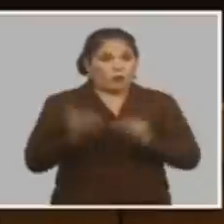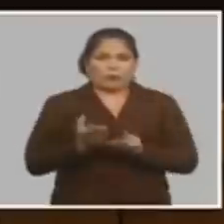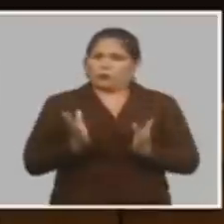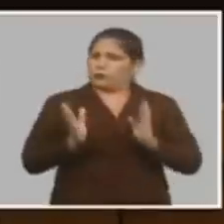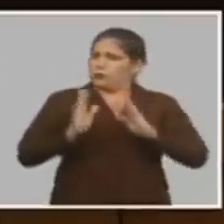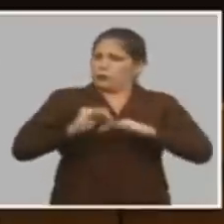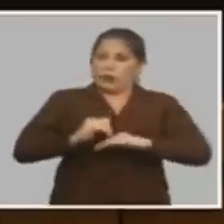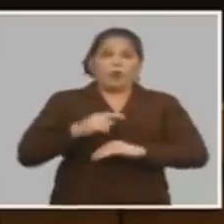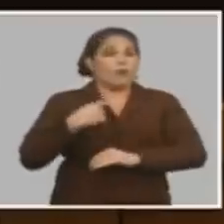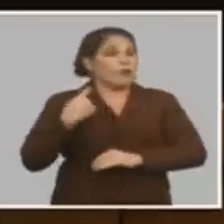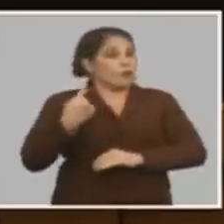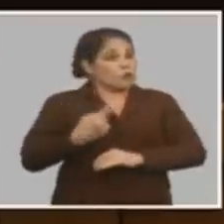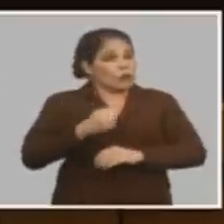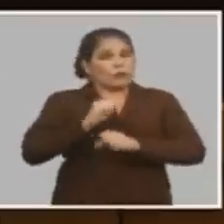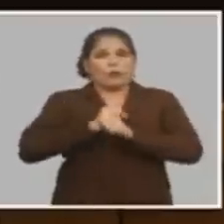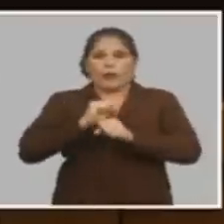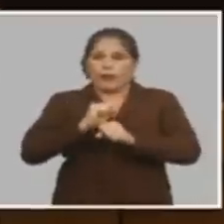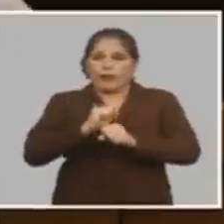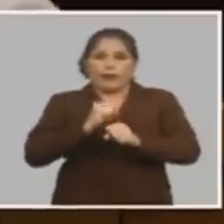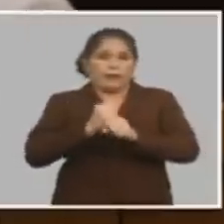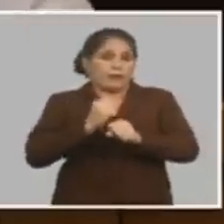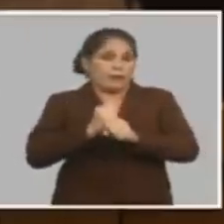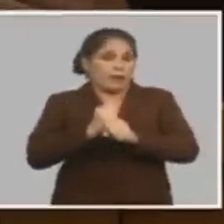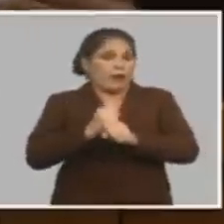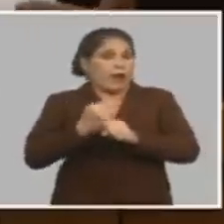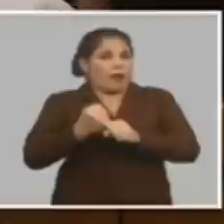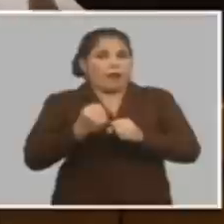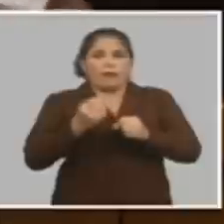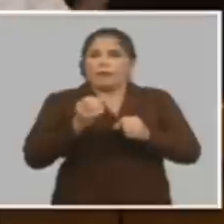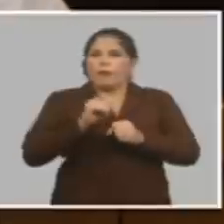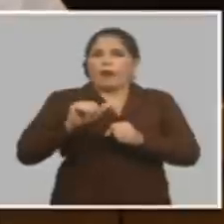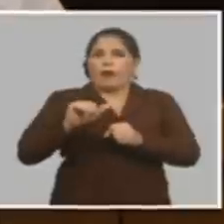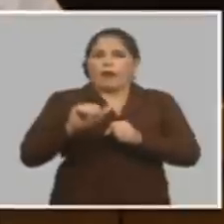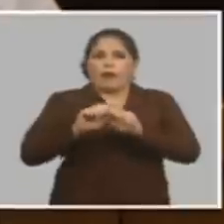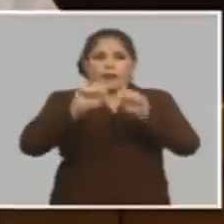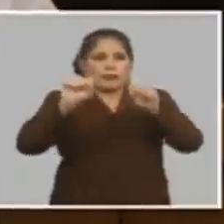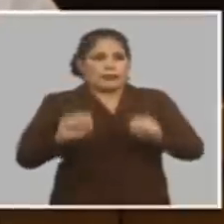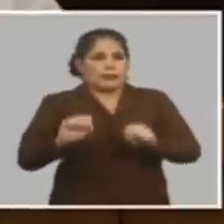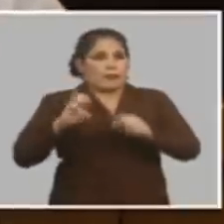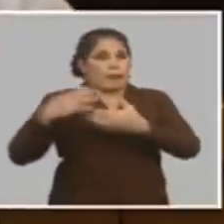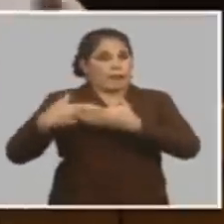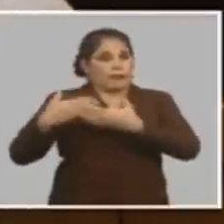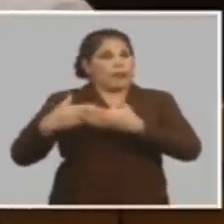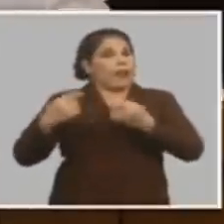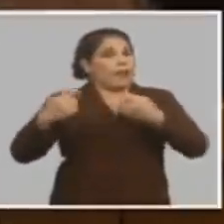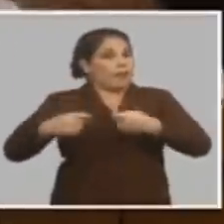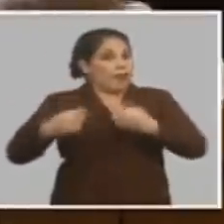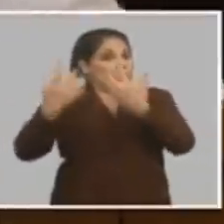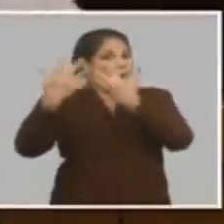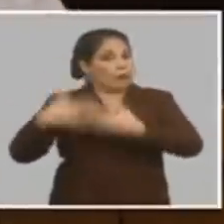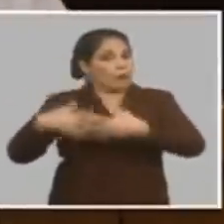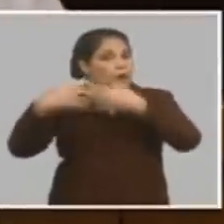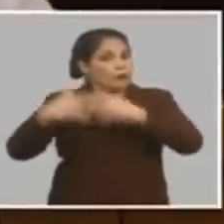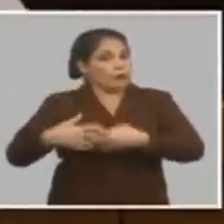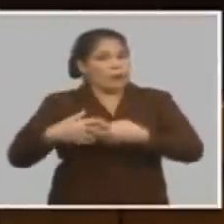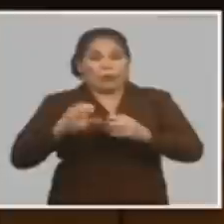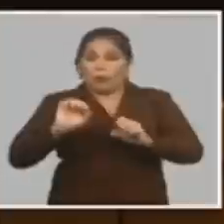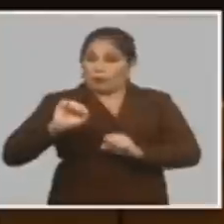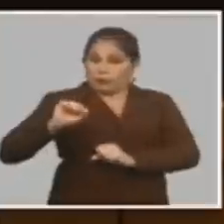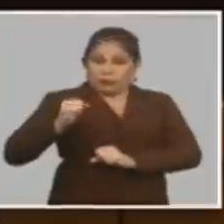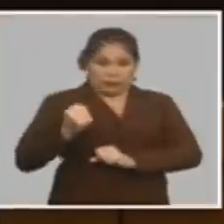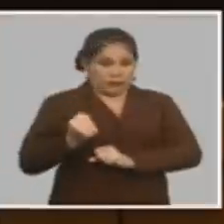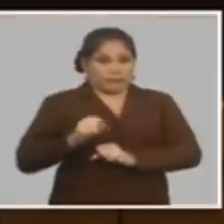y nosotros lo que estamos tratando es de darle espacio al sistema empresarial pero tiene que reaccionar